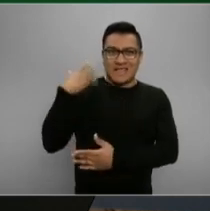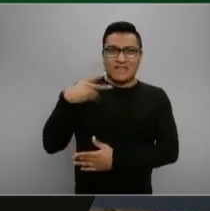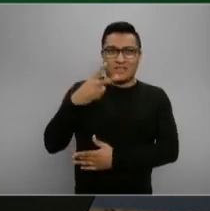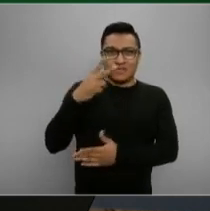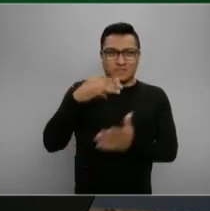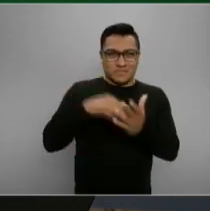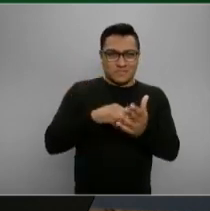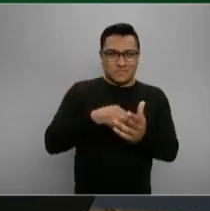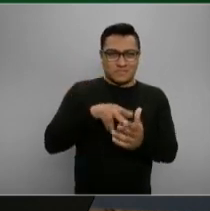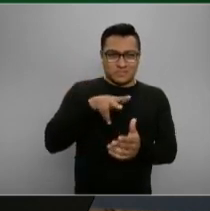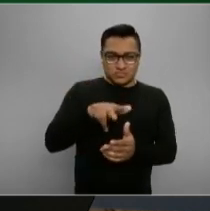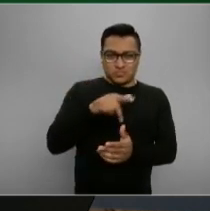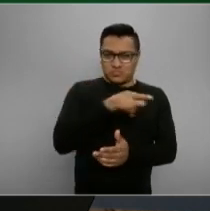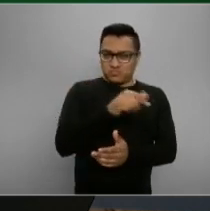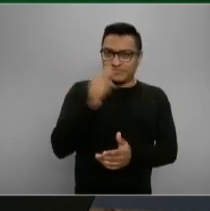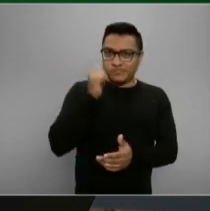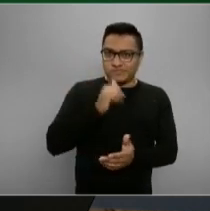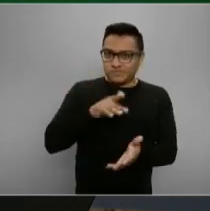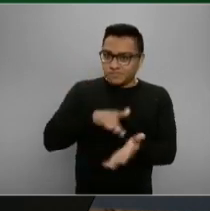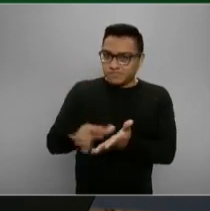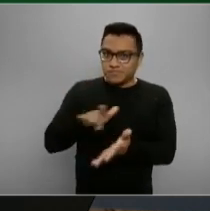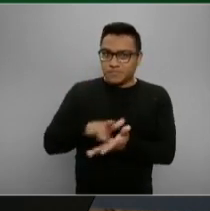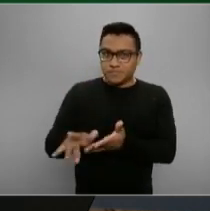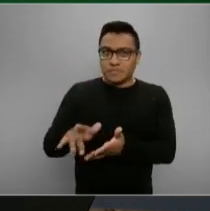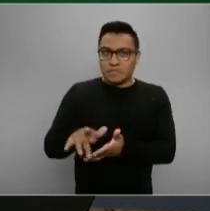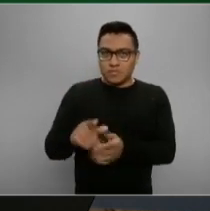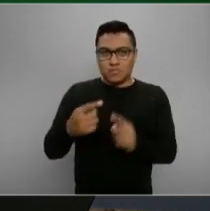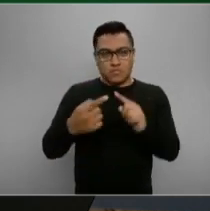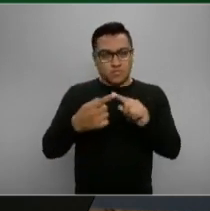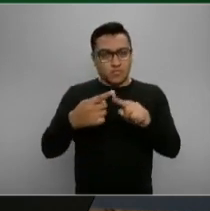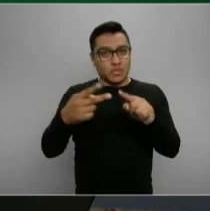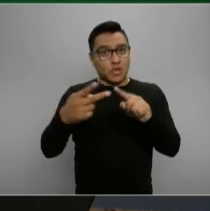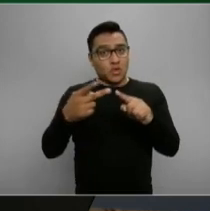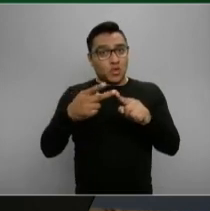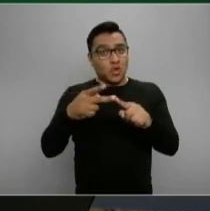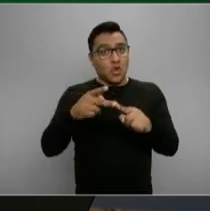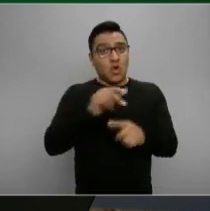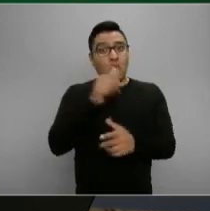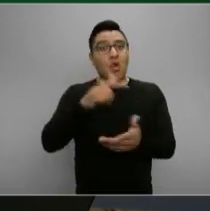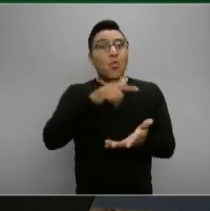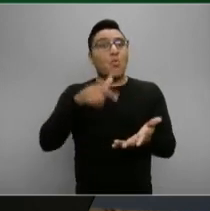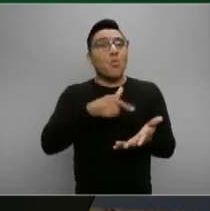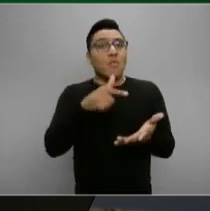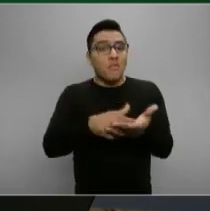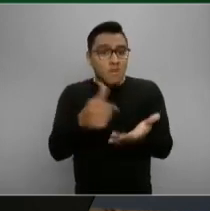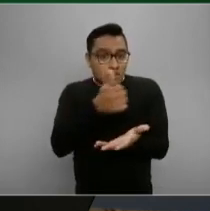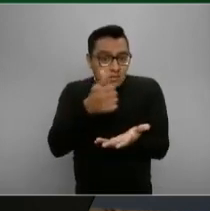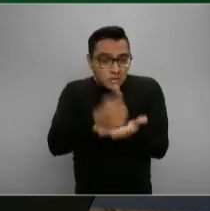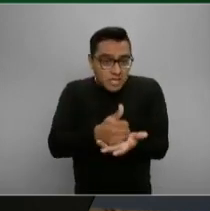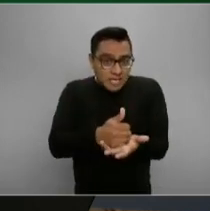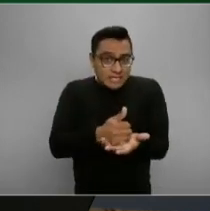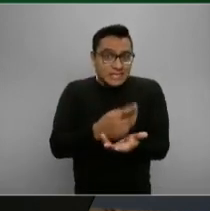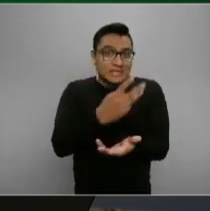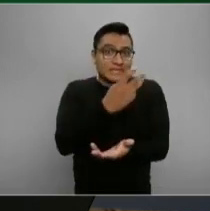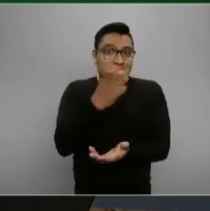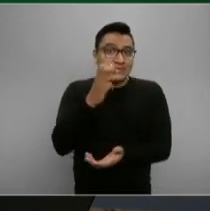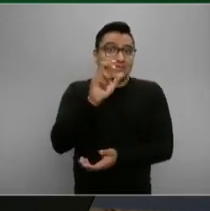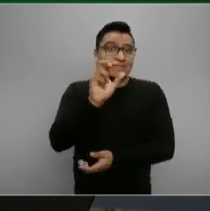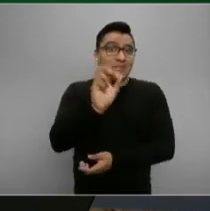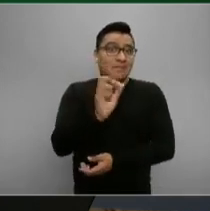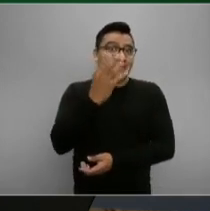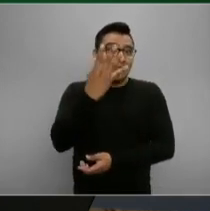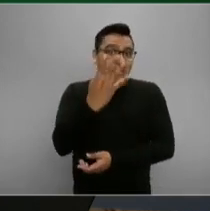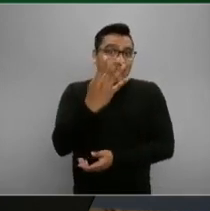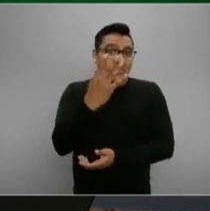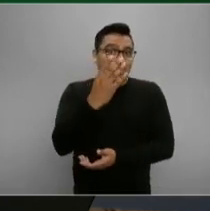pero también en el mejoramiento de espacios urbanos en 324 colonias de